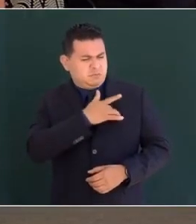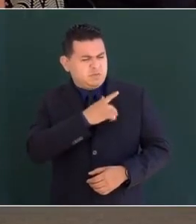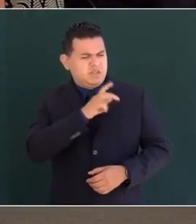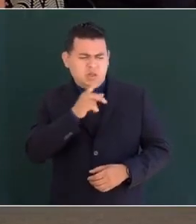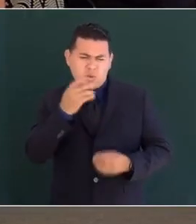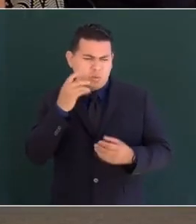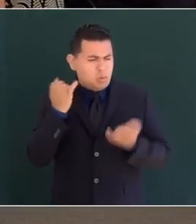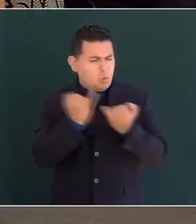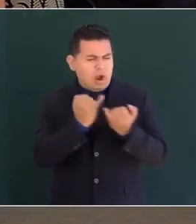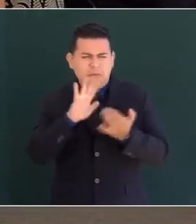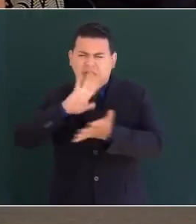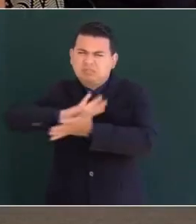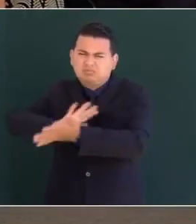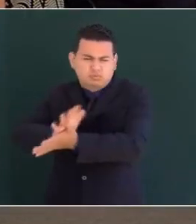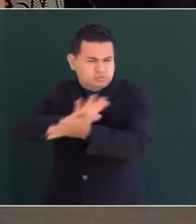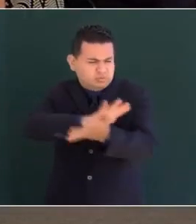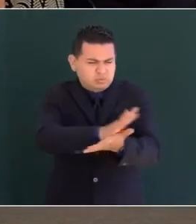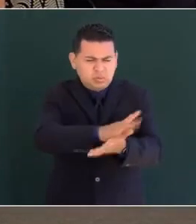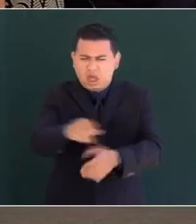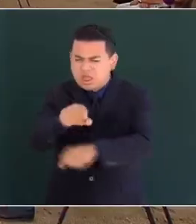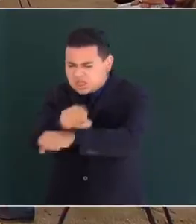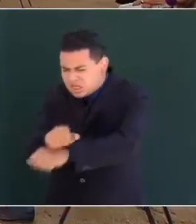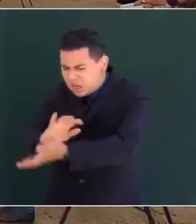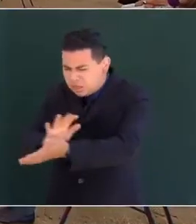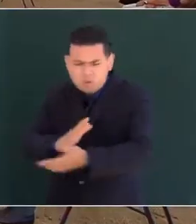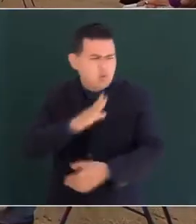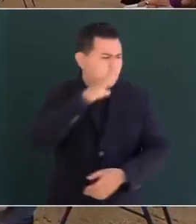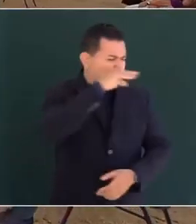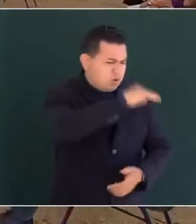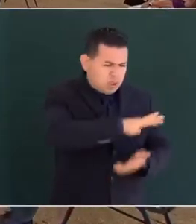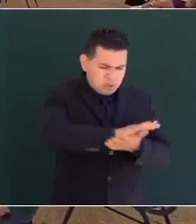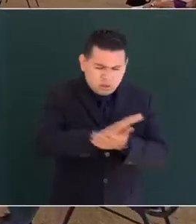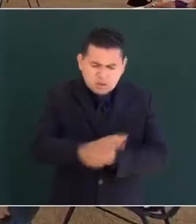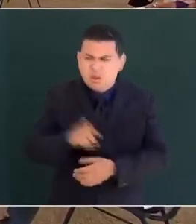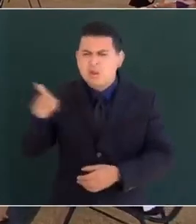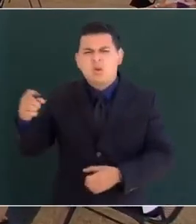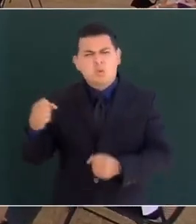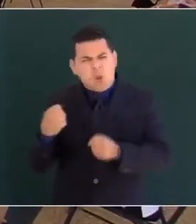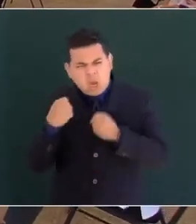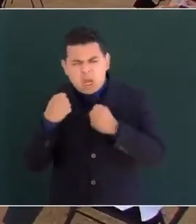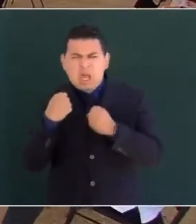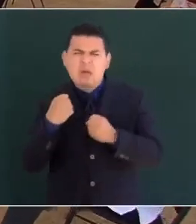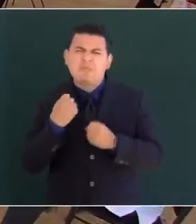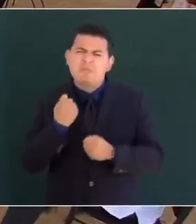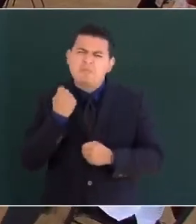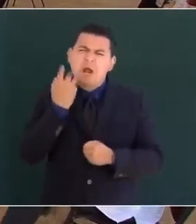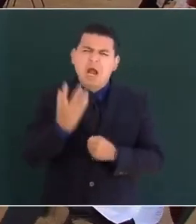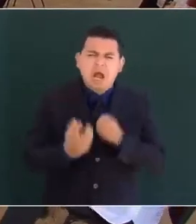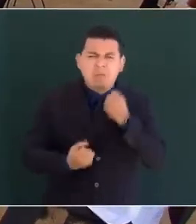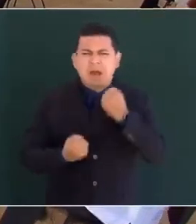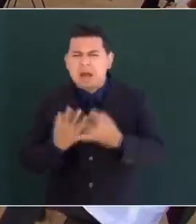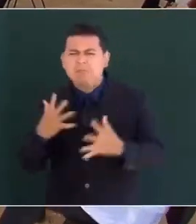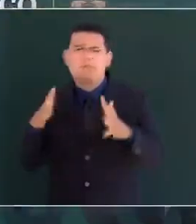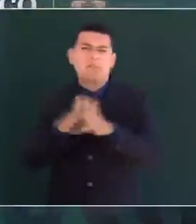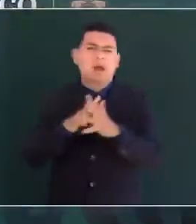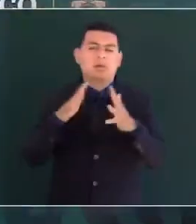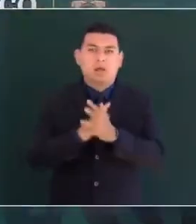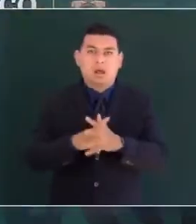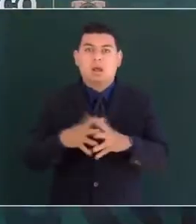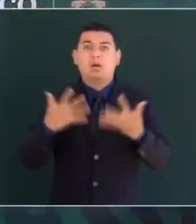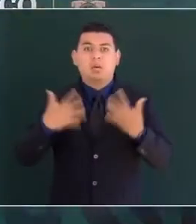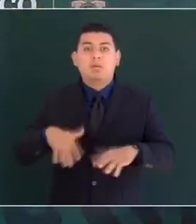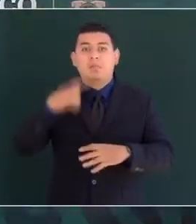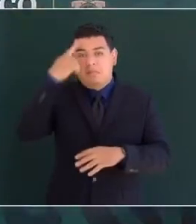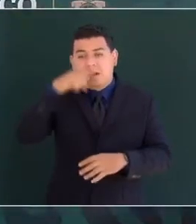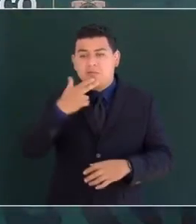pero lo utilizó como voz, para hacer dignidad